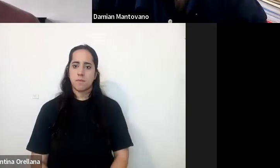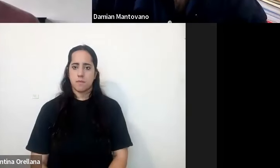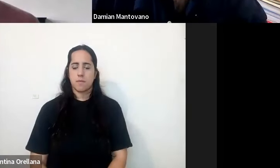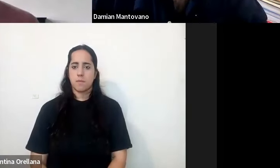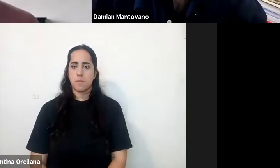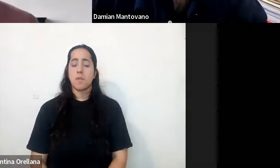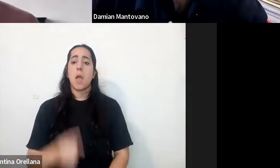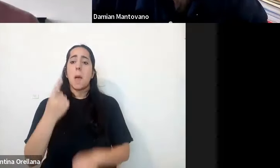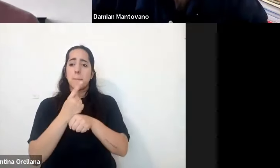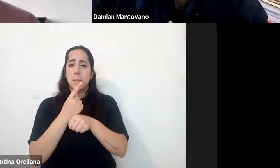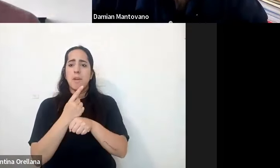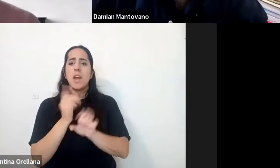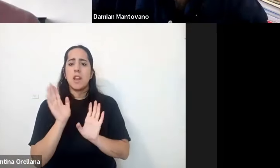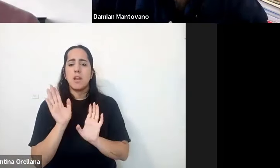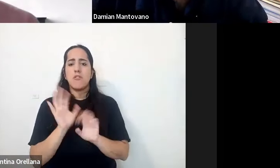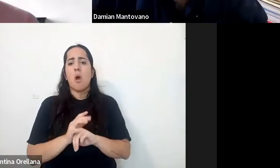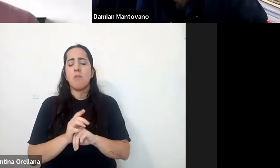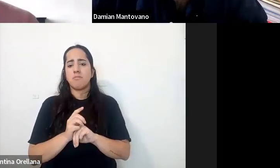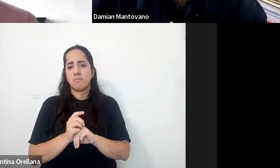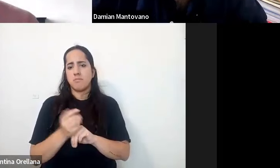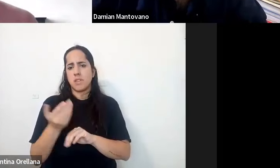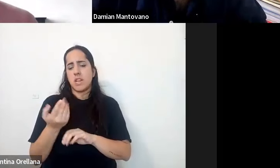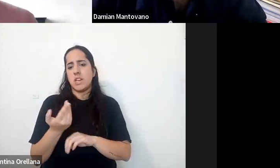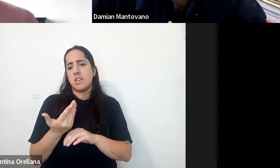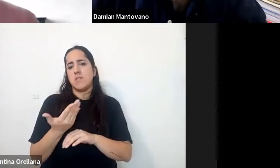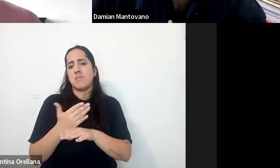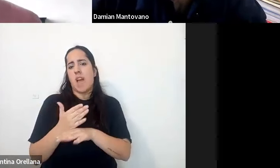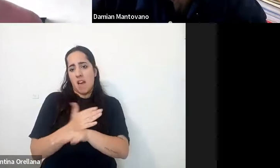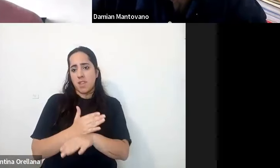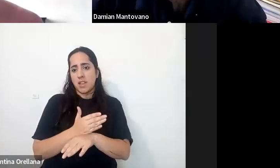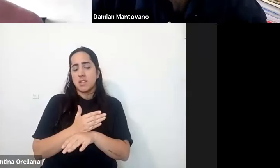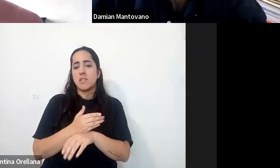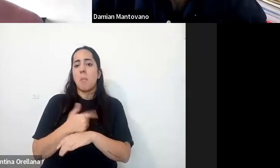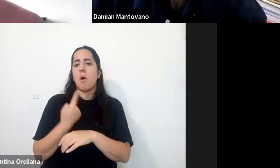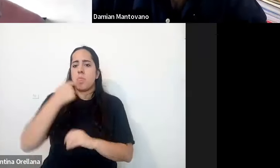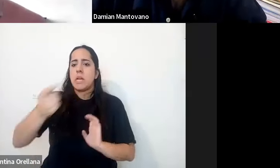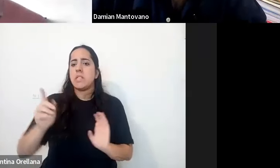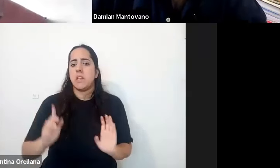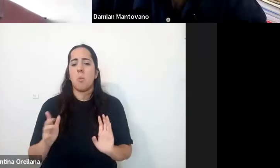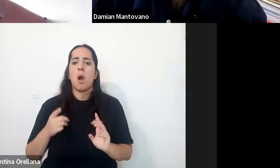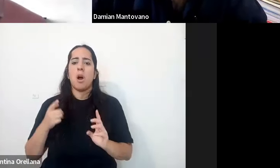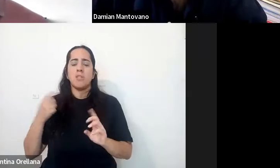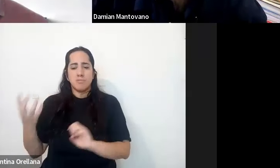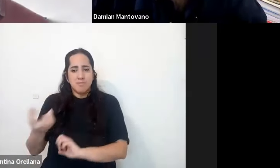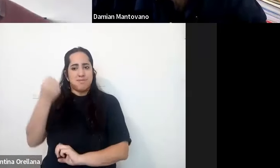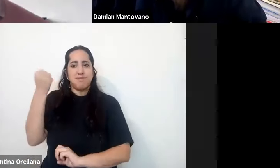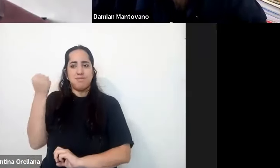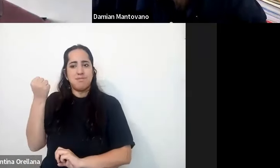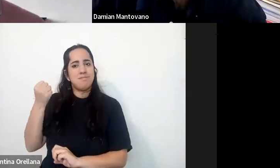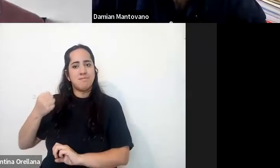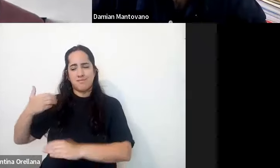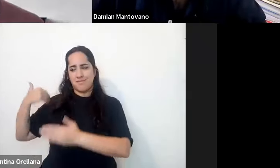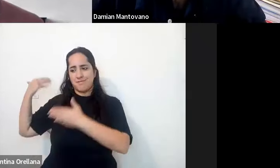primero antes de hablar de desafíos hacer una pequeña mención a todo lo que se ha logrado históricamente tiene que ver con el